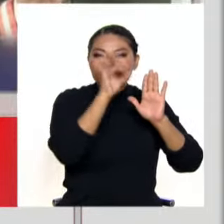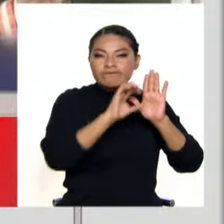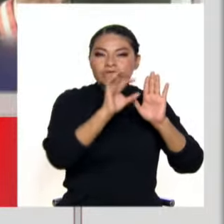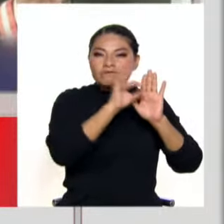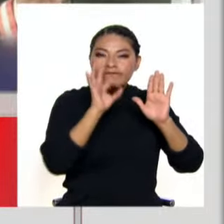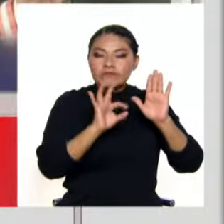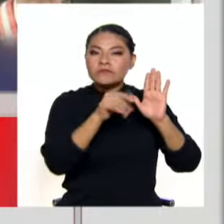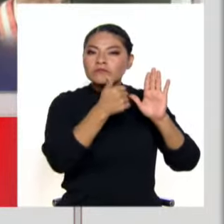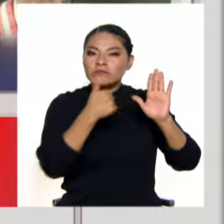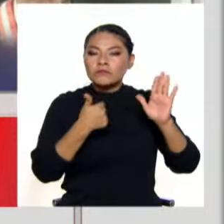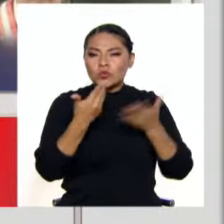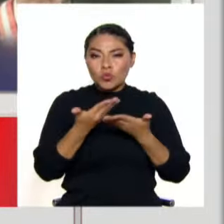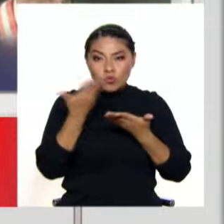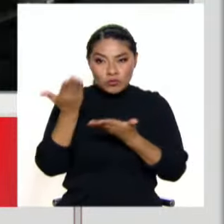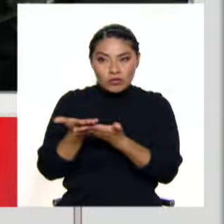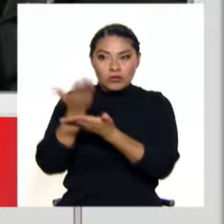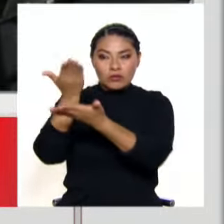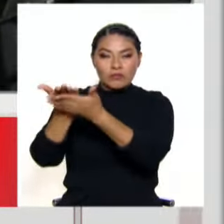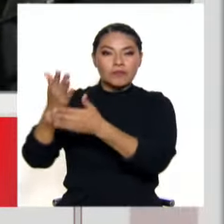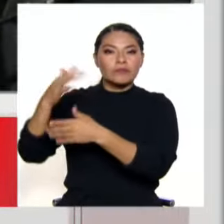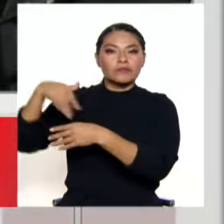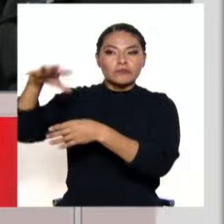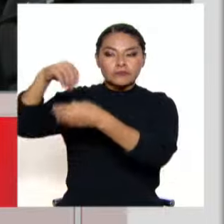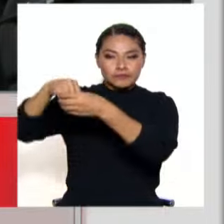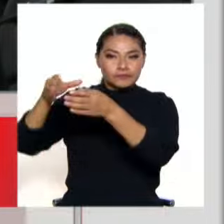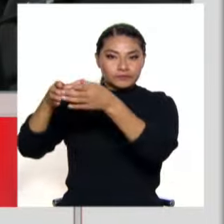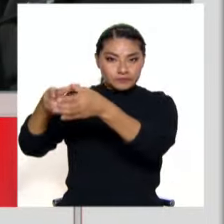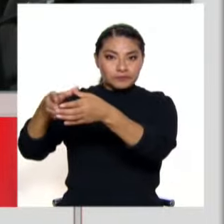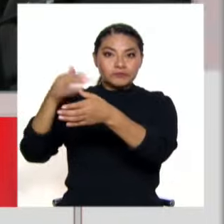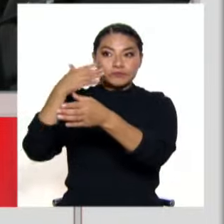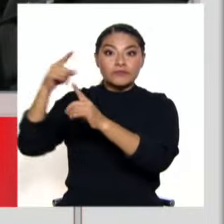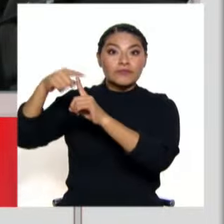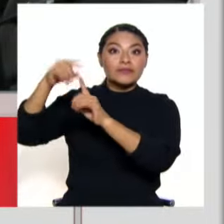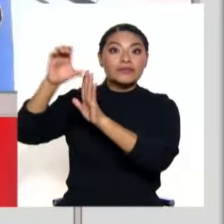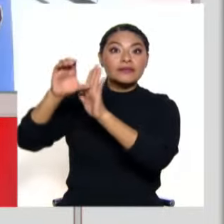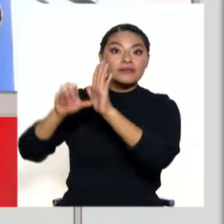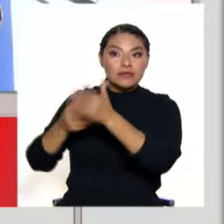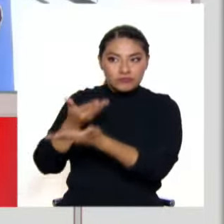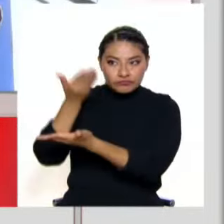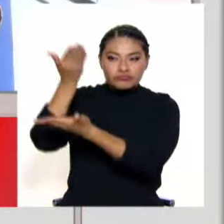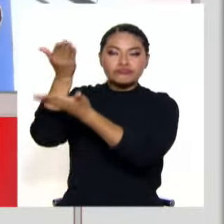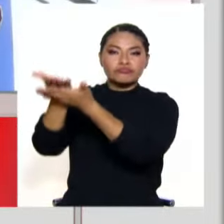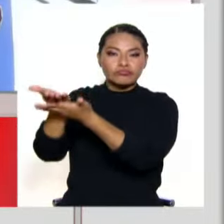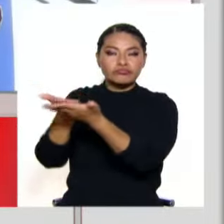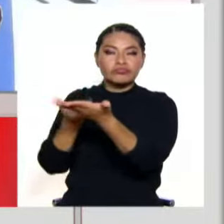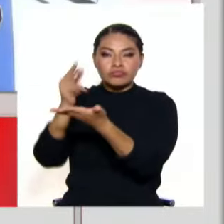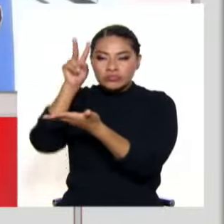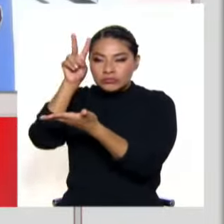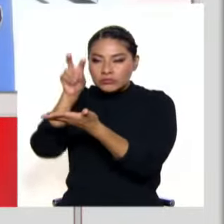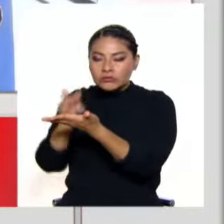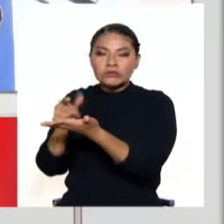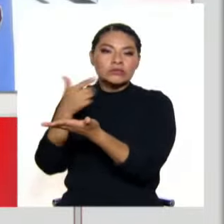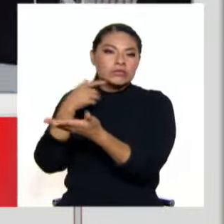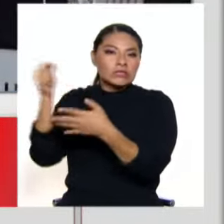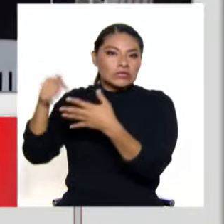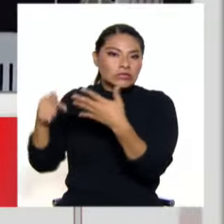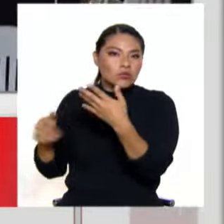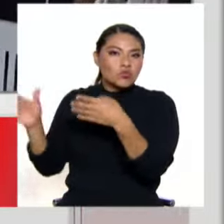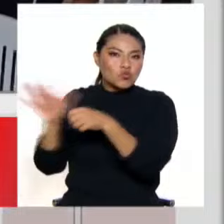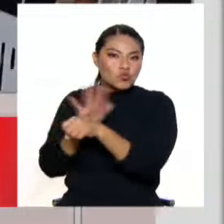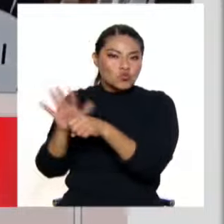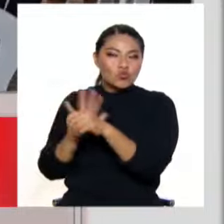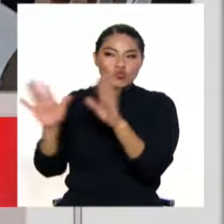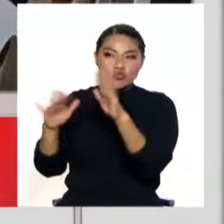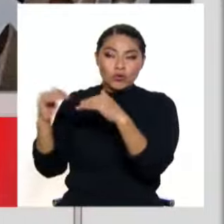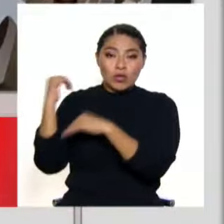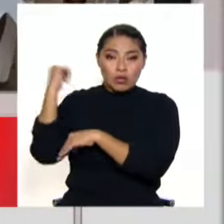al momento de llegar al TC, que es un órgano imparcial, buscar que ellos repongan los derechos de la doctora Benavides